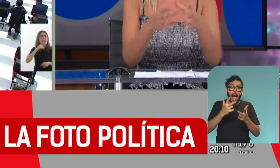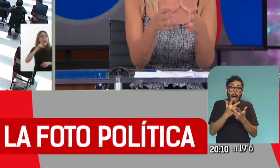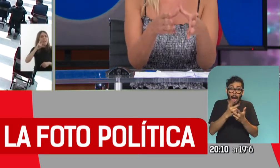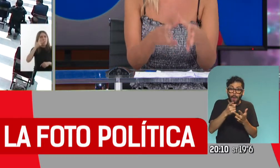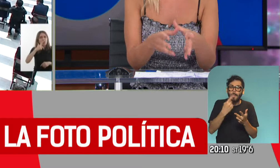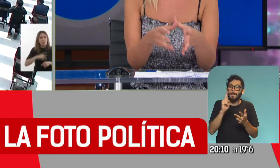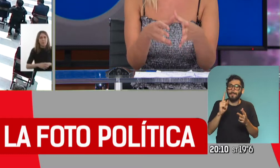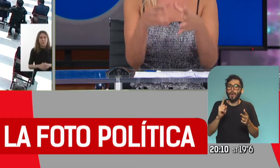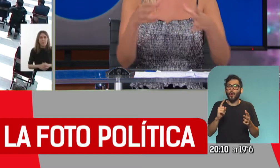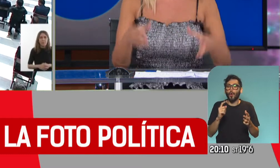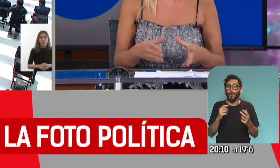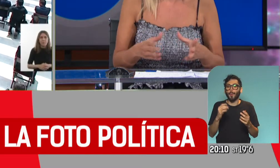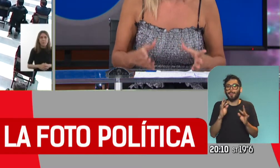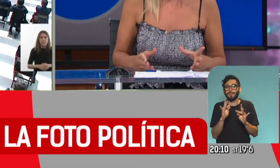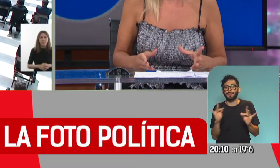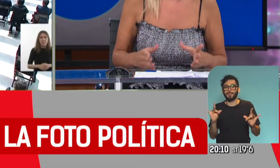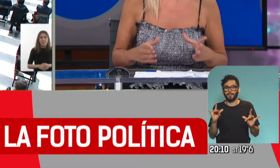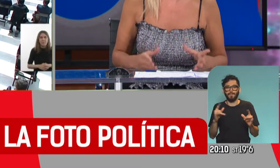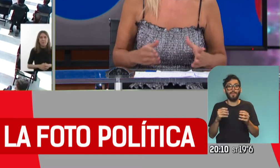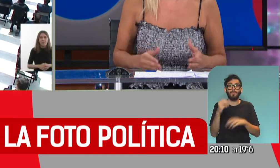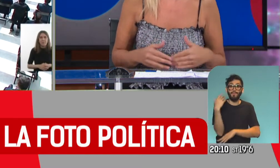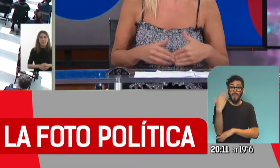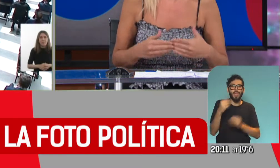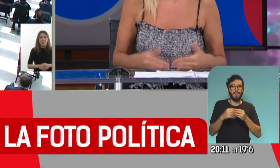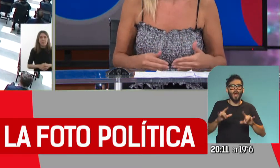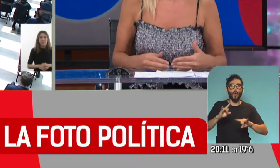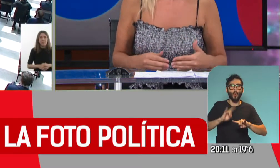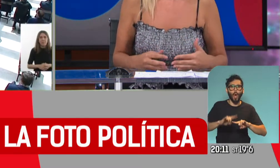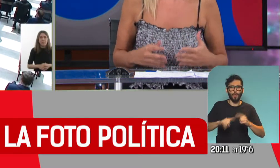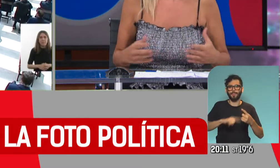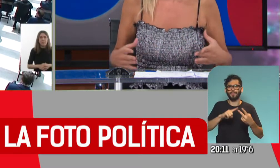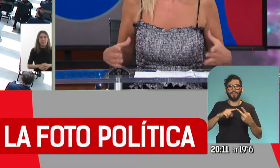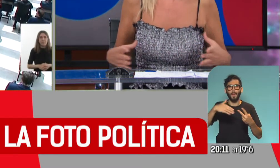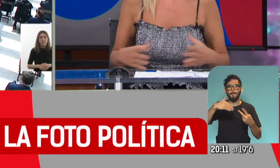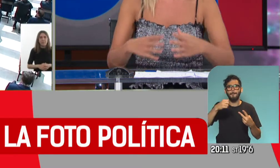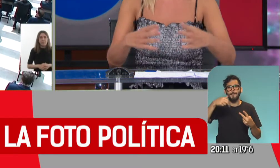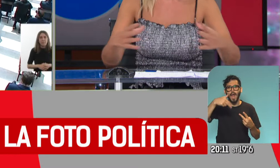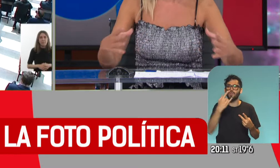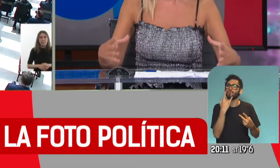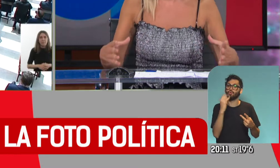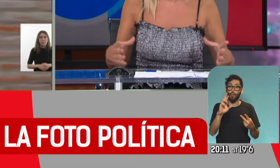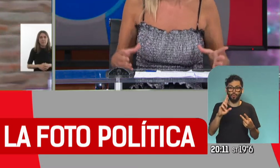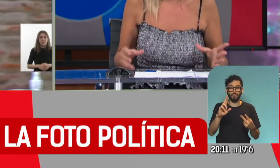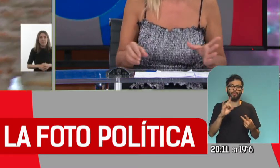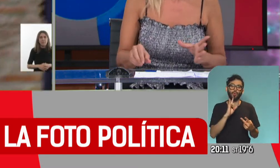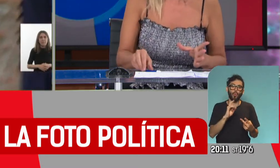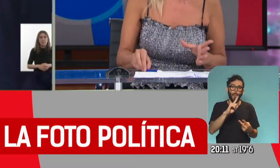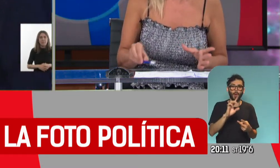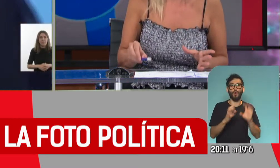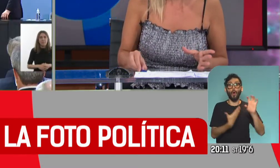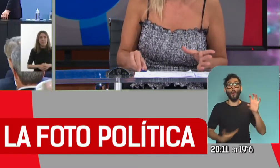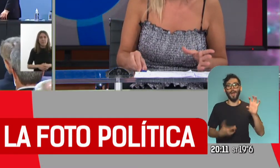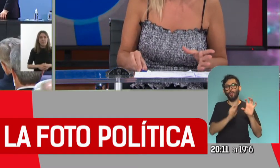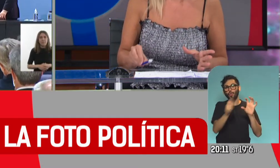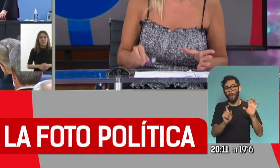Ahí veíamos la conferencia, la abre Guado de Pedro. Después habló Manzur, el tucumano en representación de los gobernadores. Y